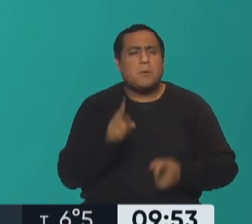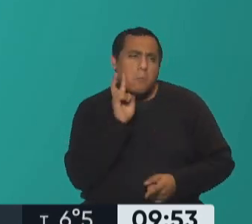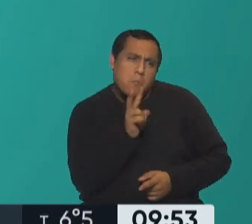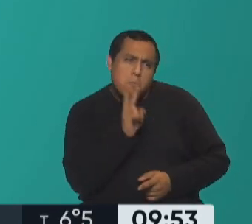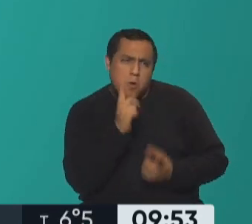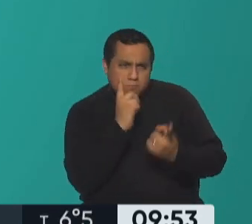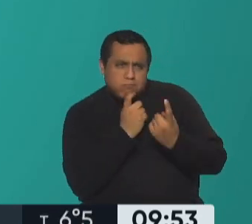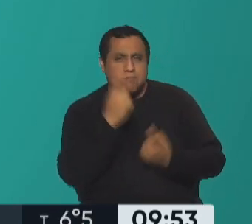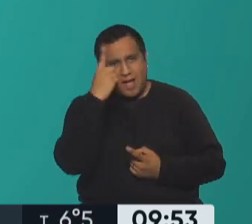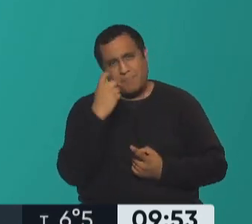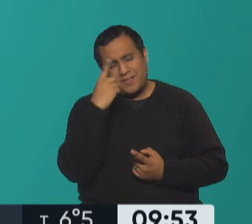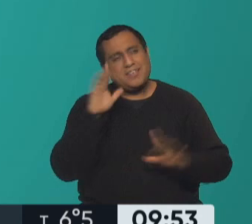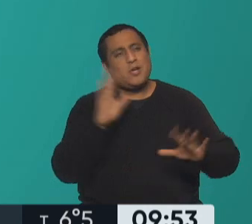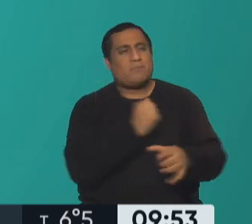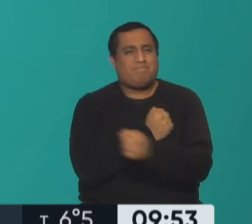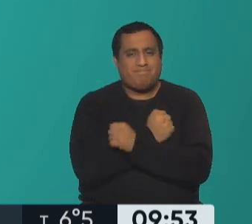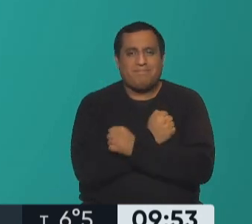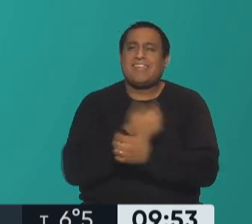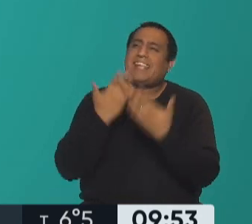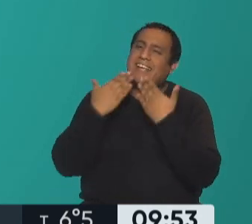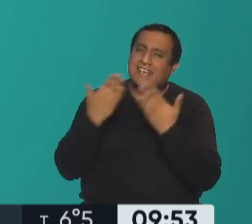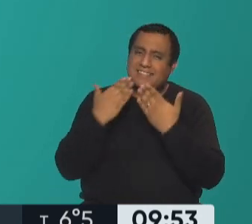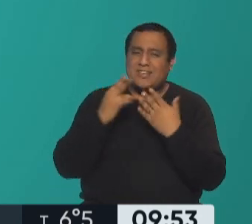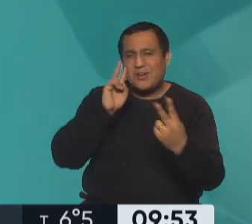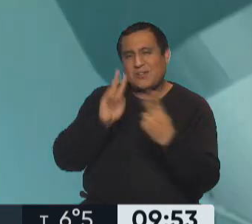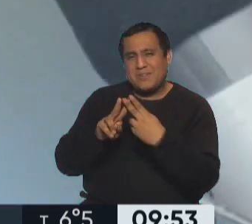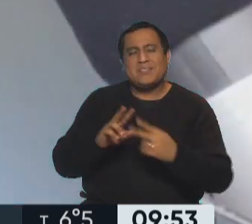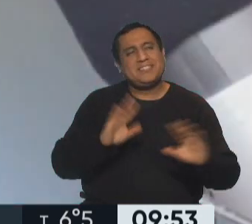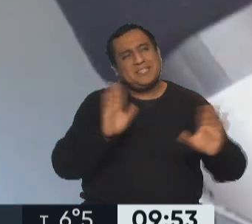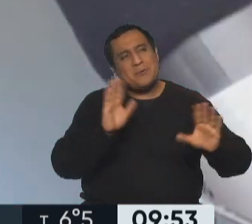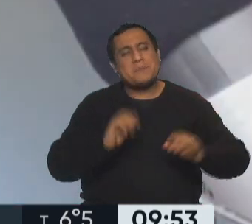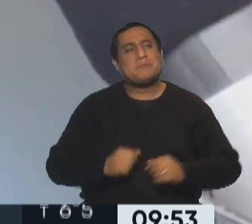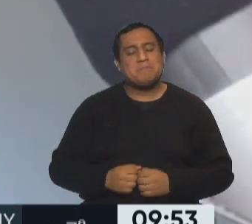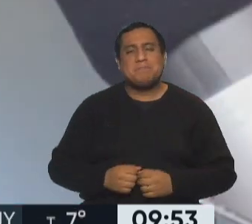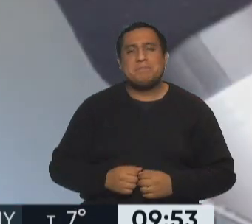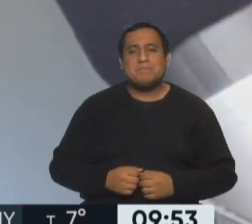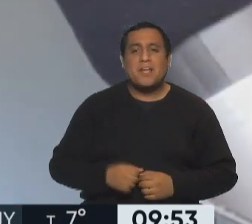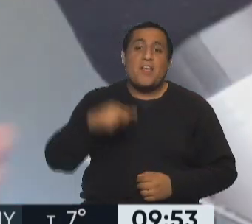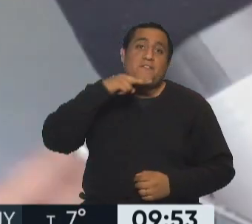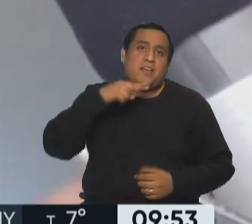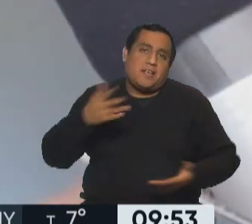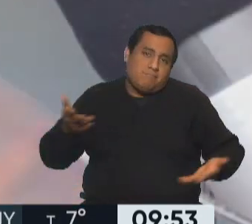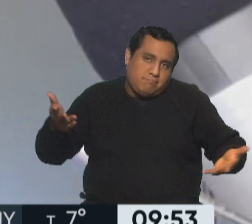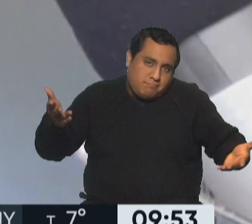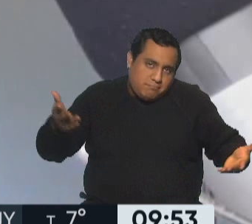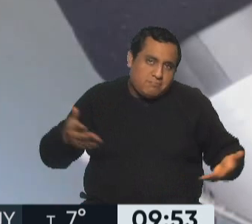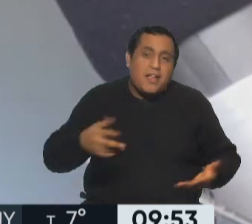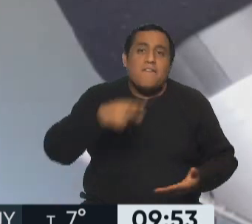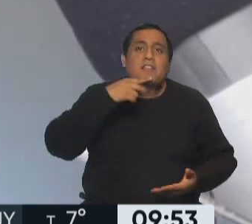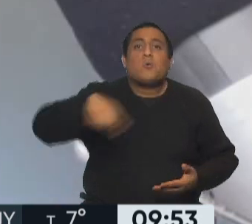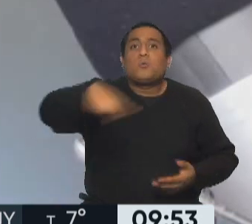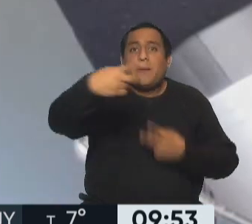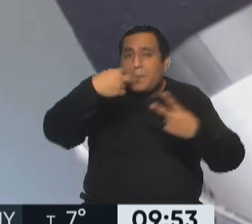chau te queremos un placer gracias hasta luego chau Marichu hasta luego y es viernes señora señor querido